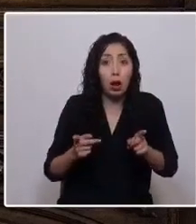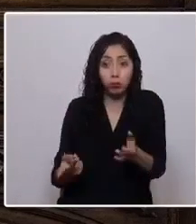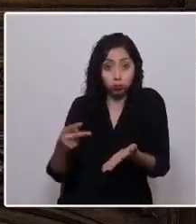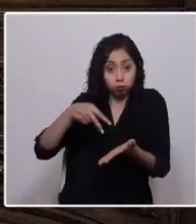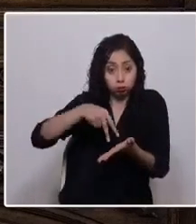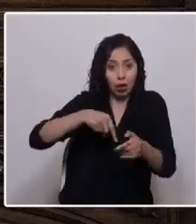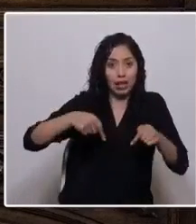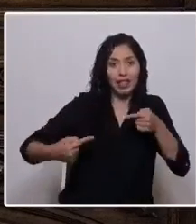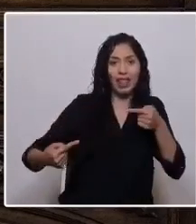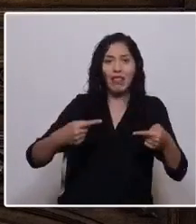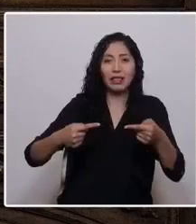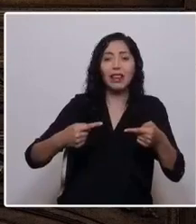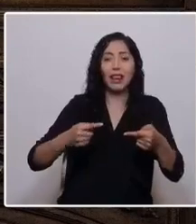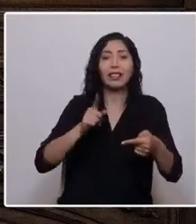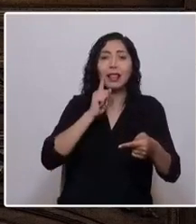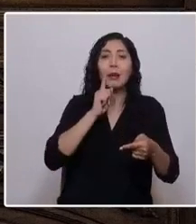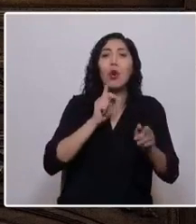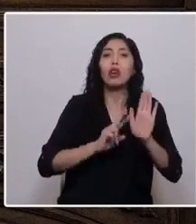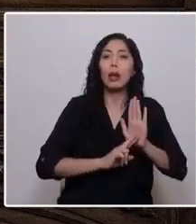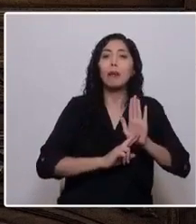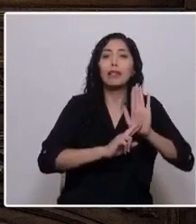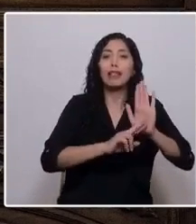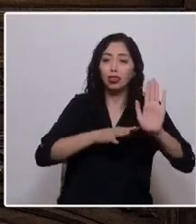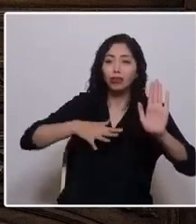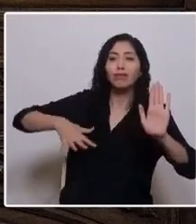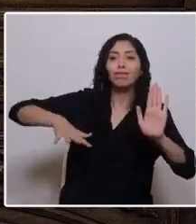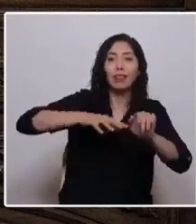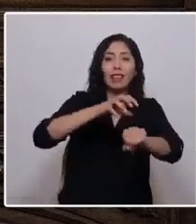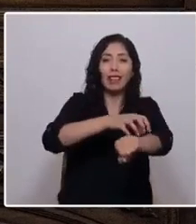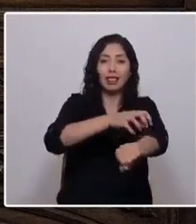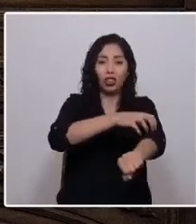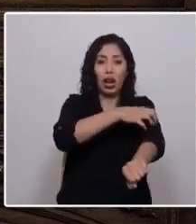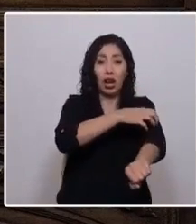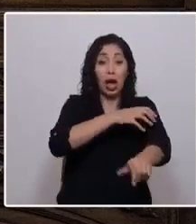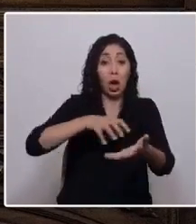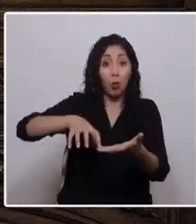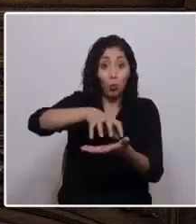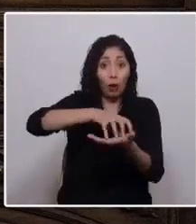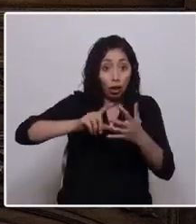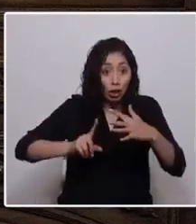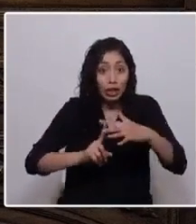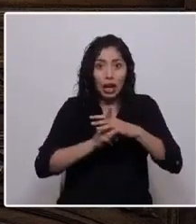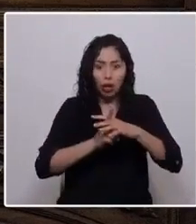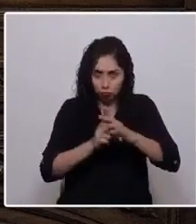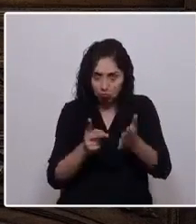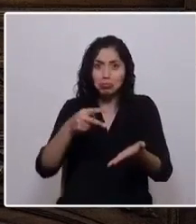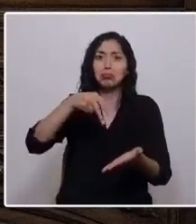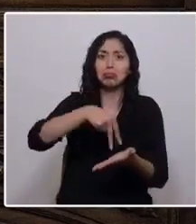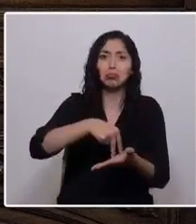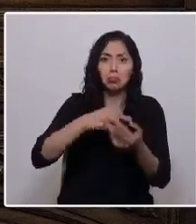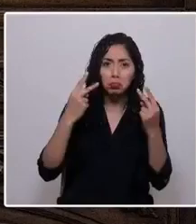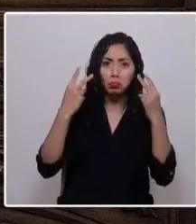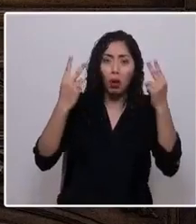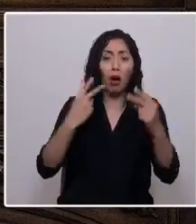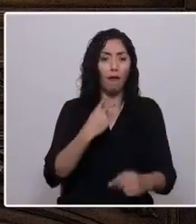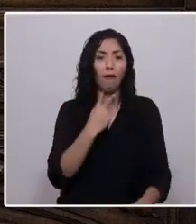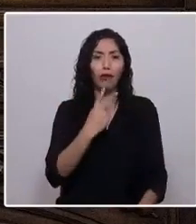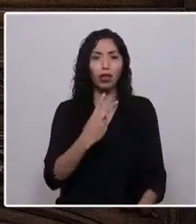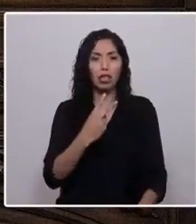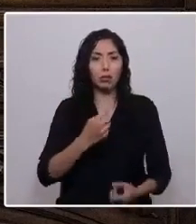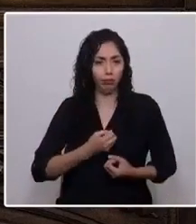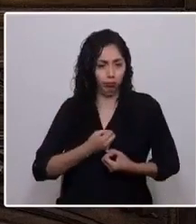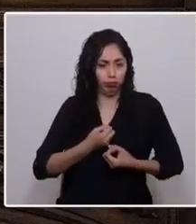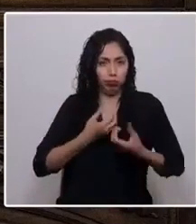territorial, en un órgano paritario donde los pueblos originarios estemos presentes y donde nuestras voces serán oídas